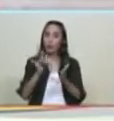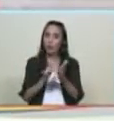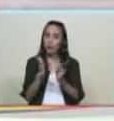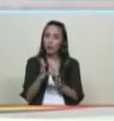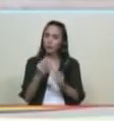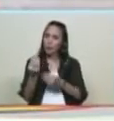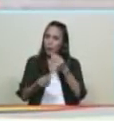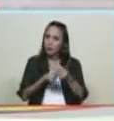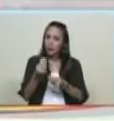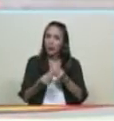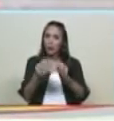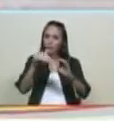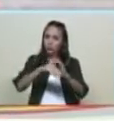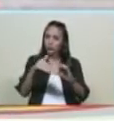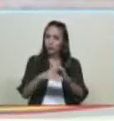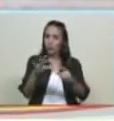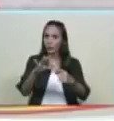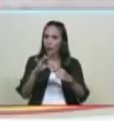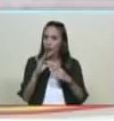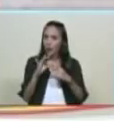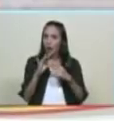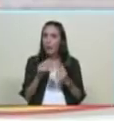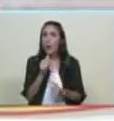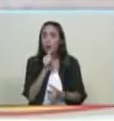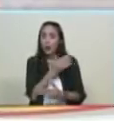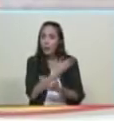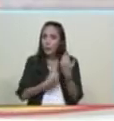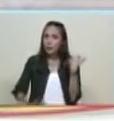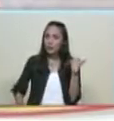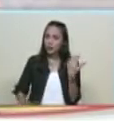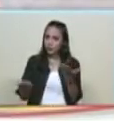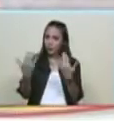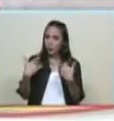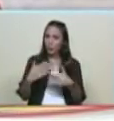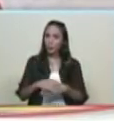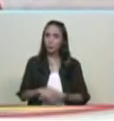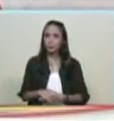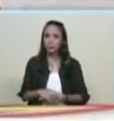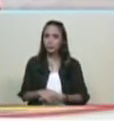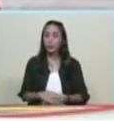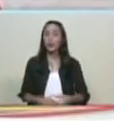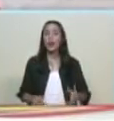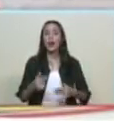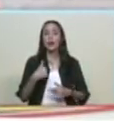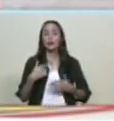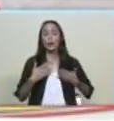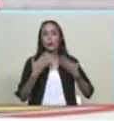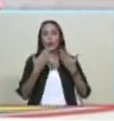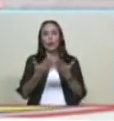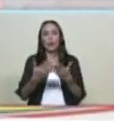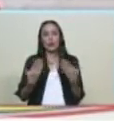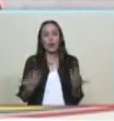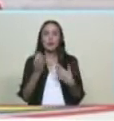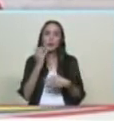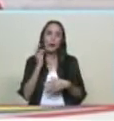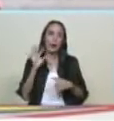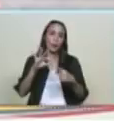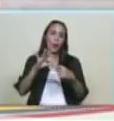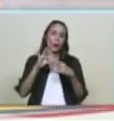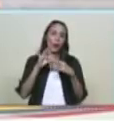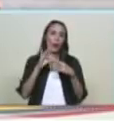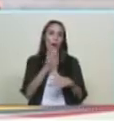vamos al certamen electoral y te daré la prosperidad la